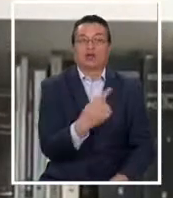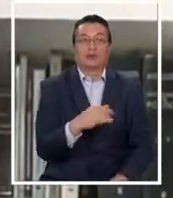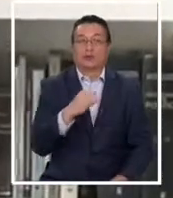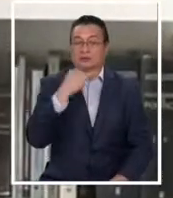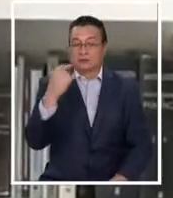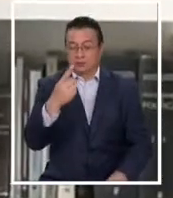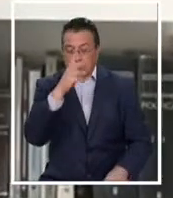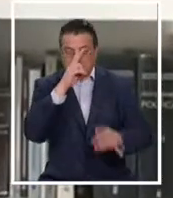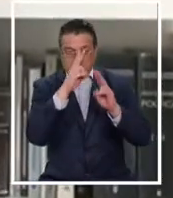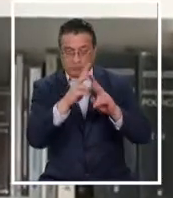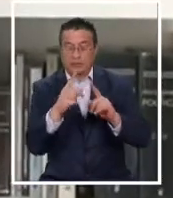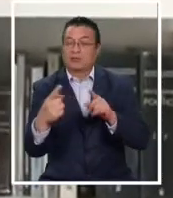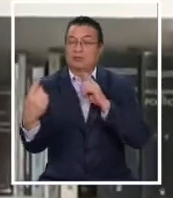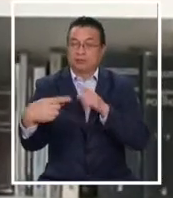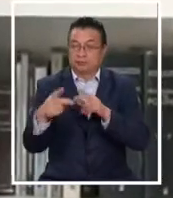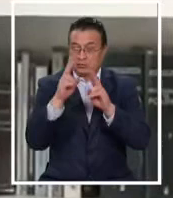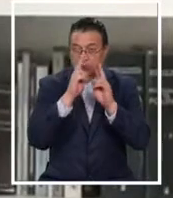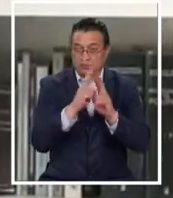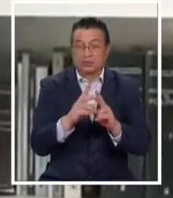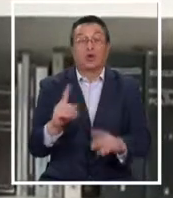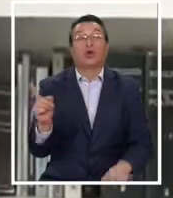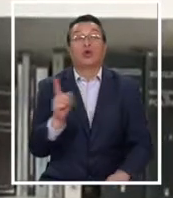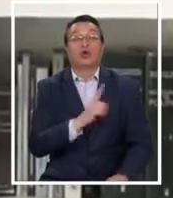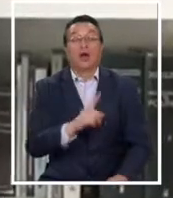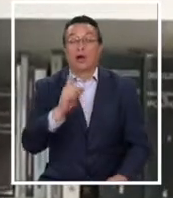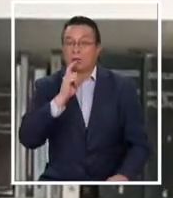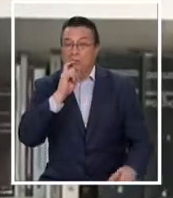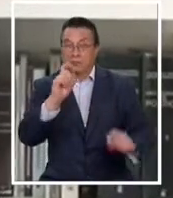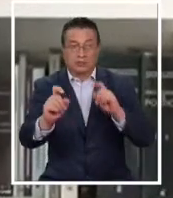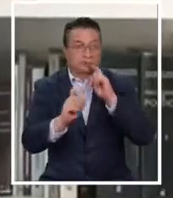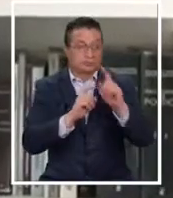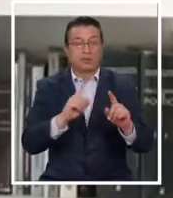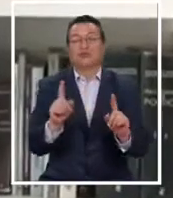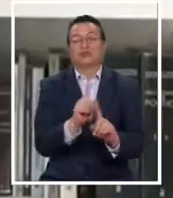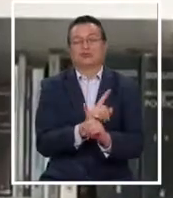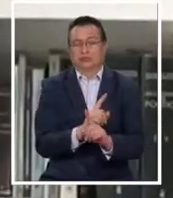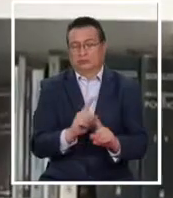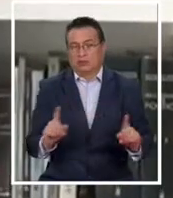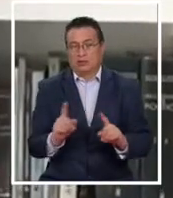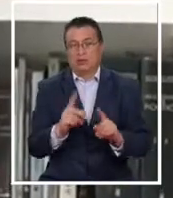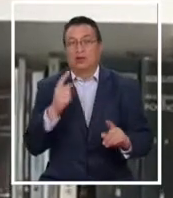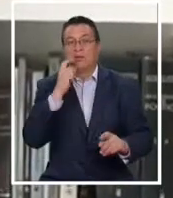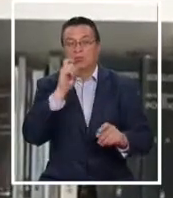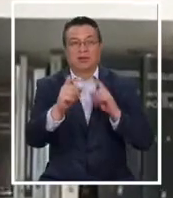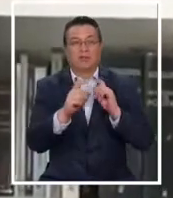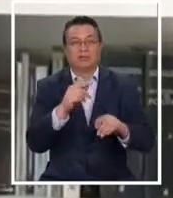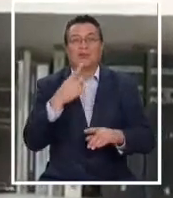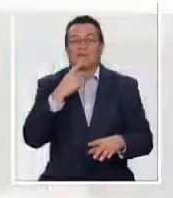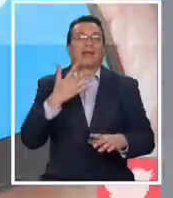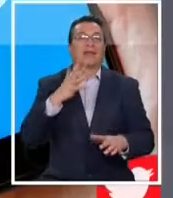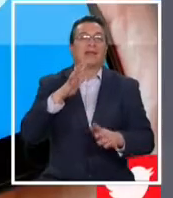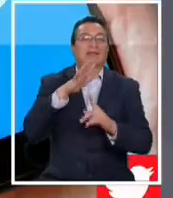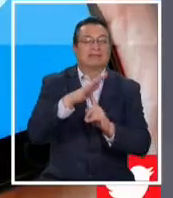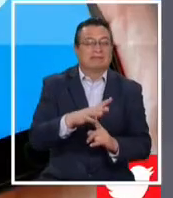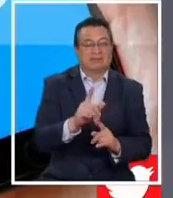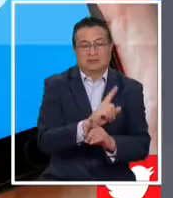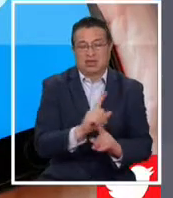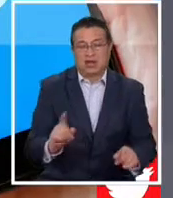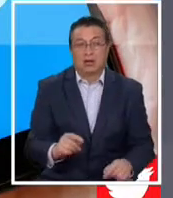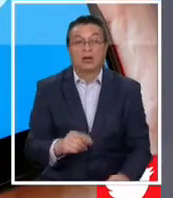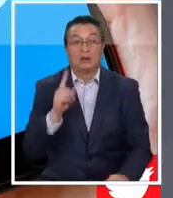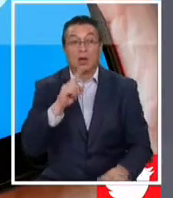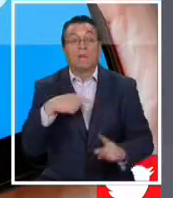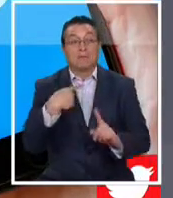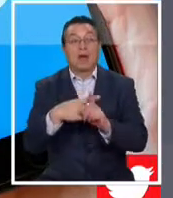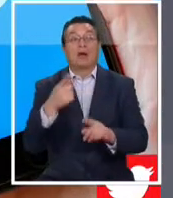respetar al adversario y no descalificarlo con apodos denigrantes. Críticas a las que se